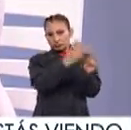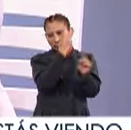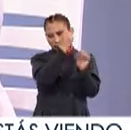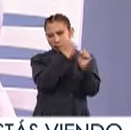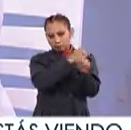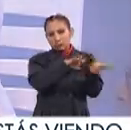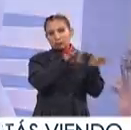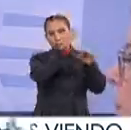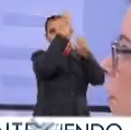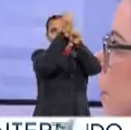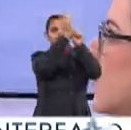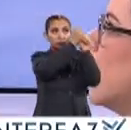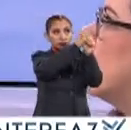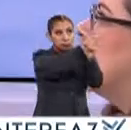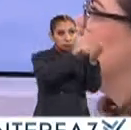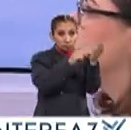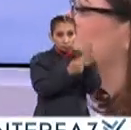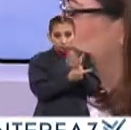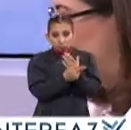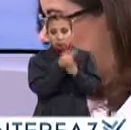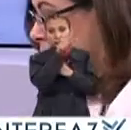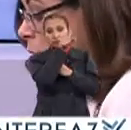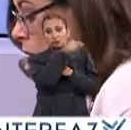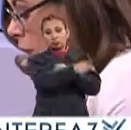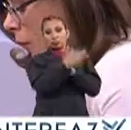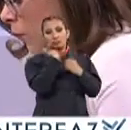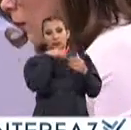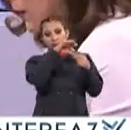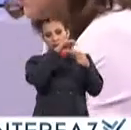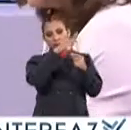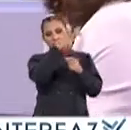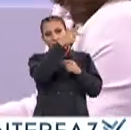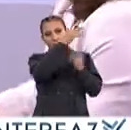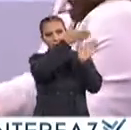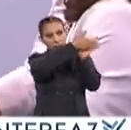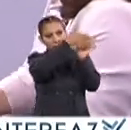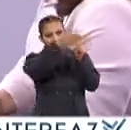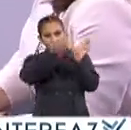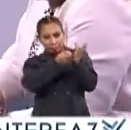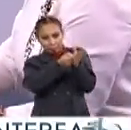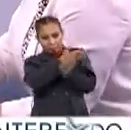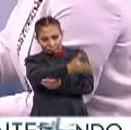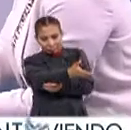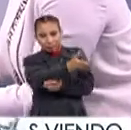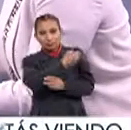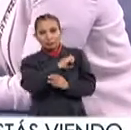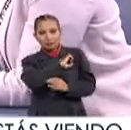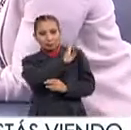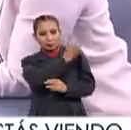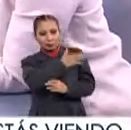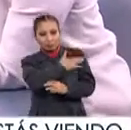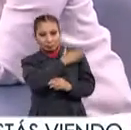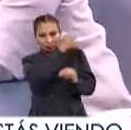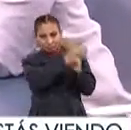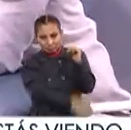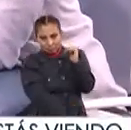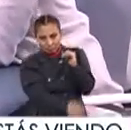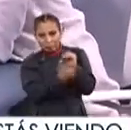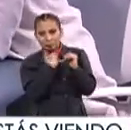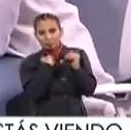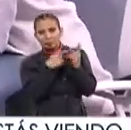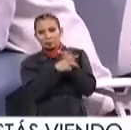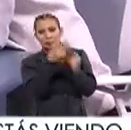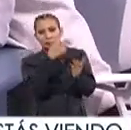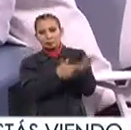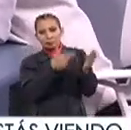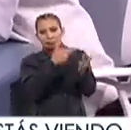años Empezó a trabajar Este proyecto Es un guión Que cubre en realidad Desde la salida De la Nueva España La terminación De la producción